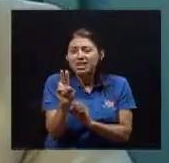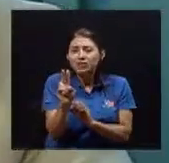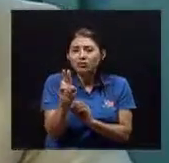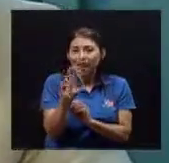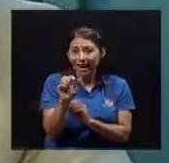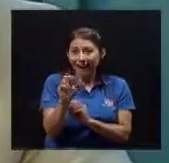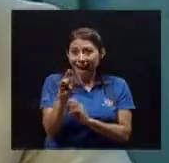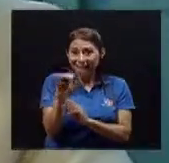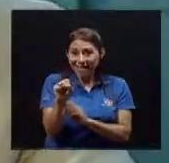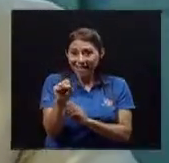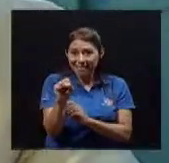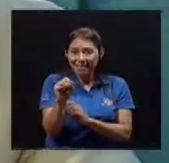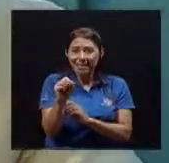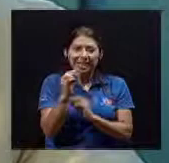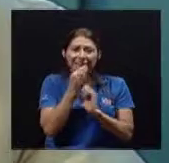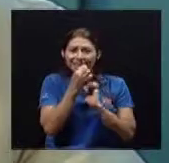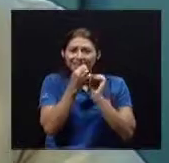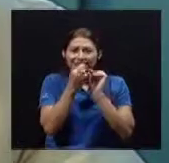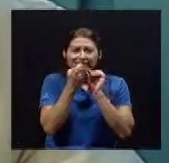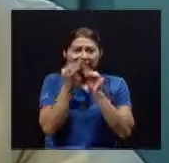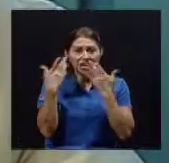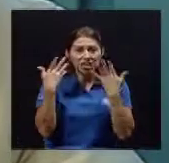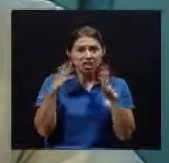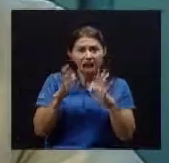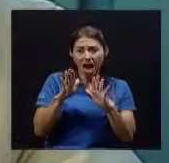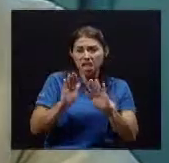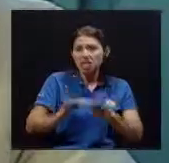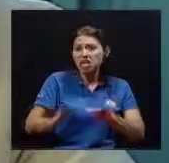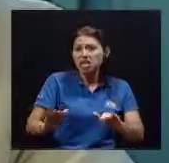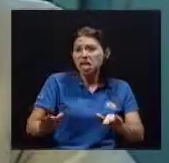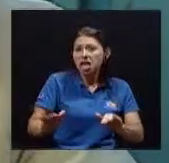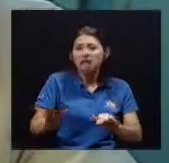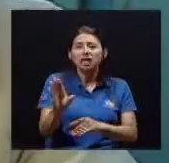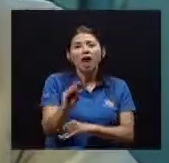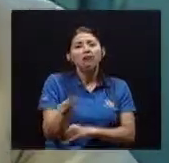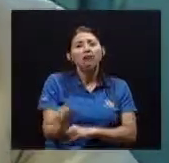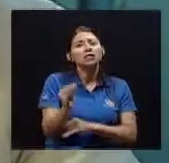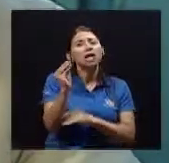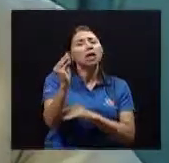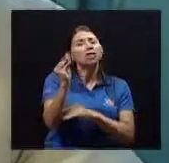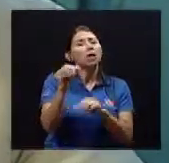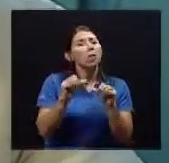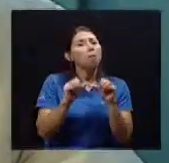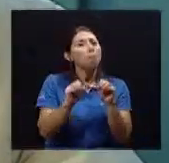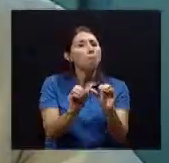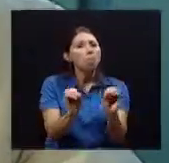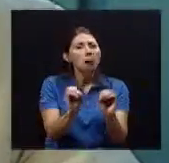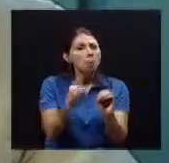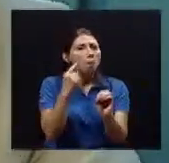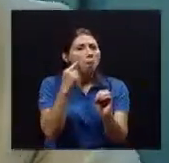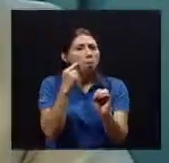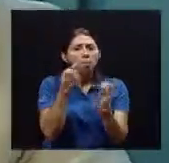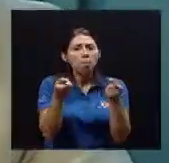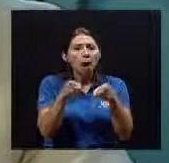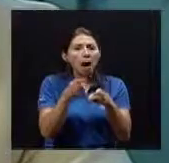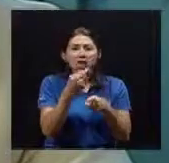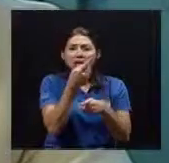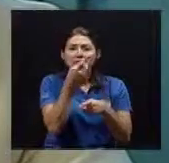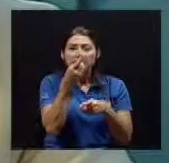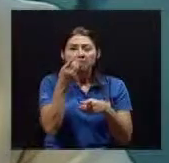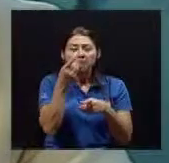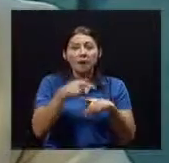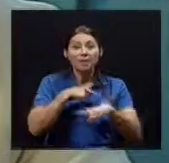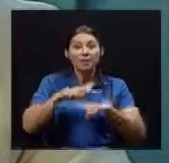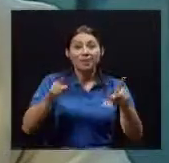adolescencia Pasan un periodo Relativamente estables Y luego vuelven de nuevo A